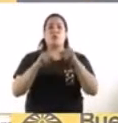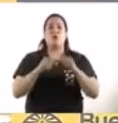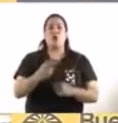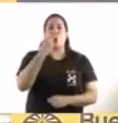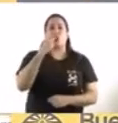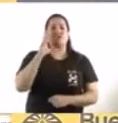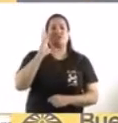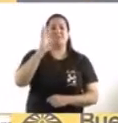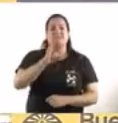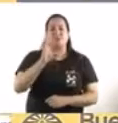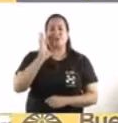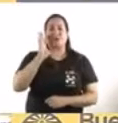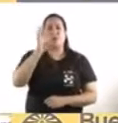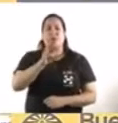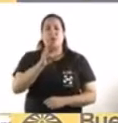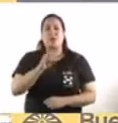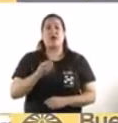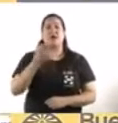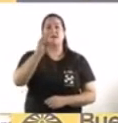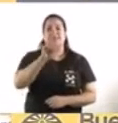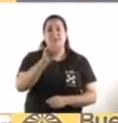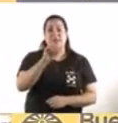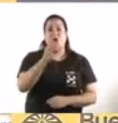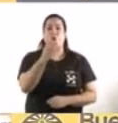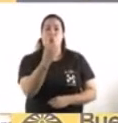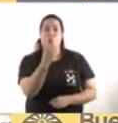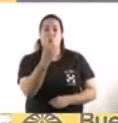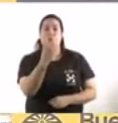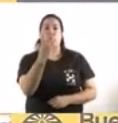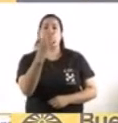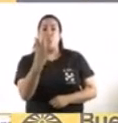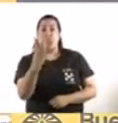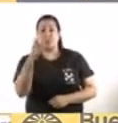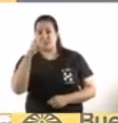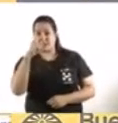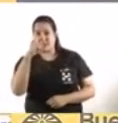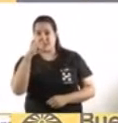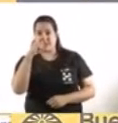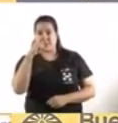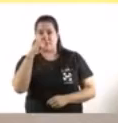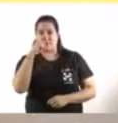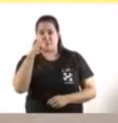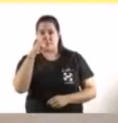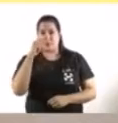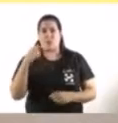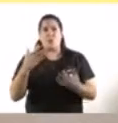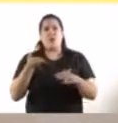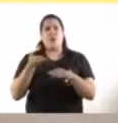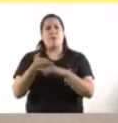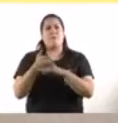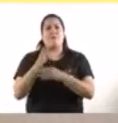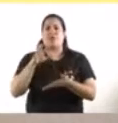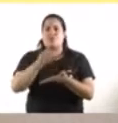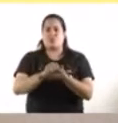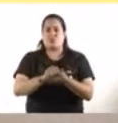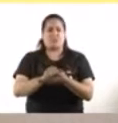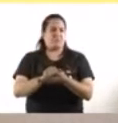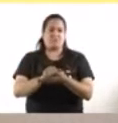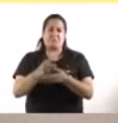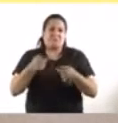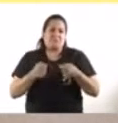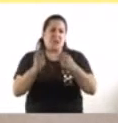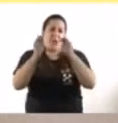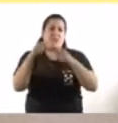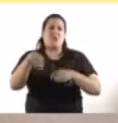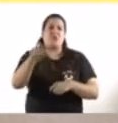50 50 0 147. Es un trámite en el cual se